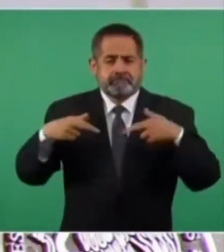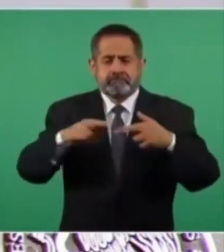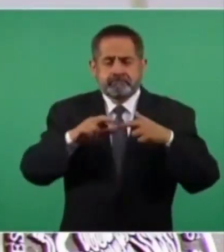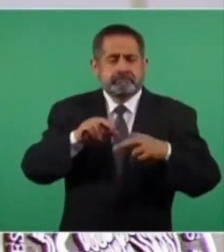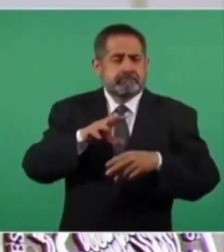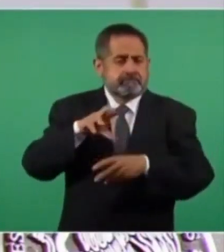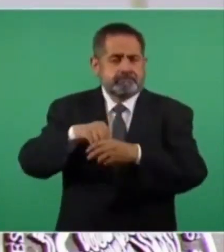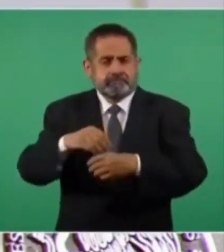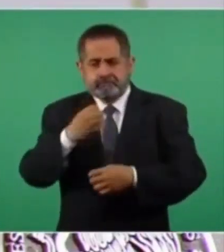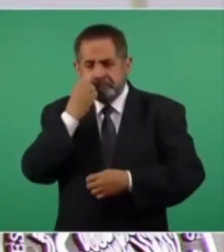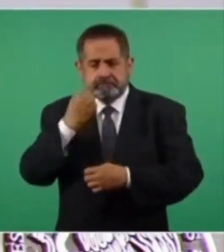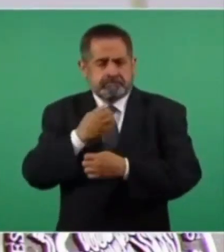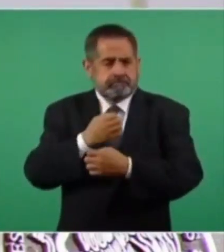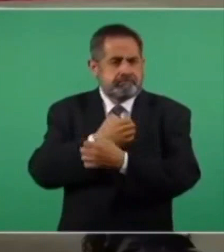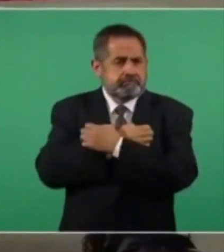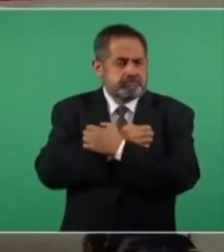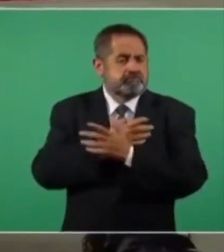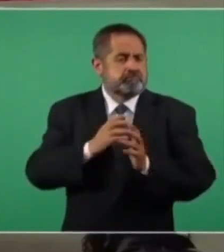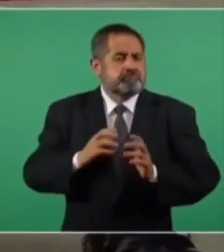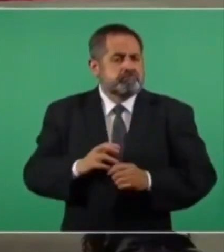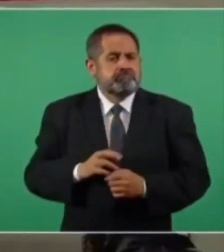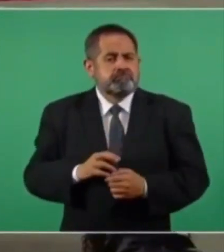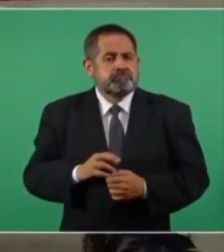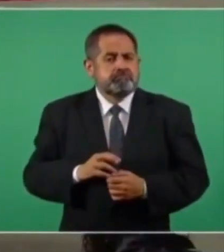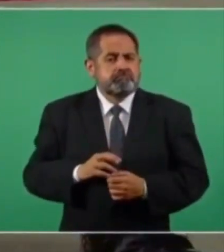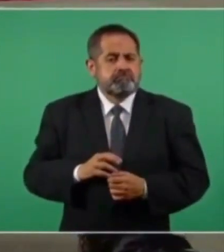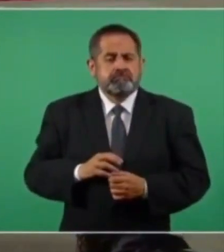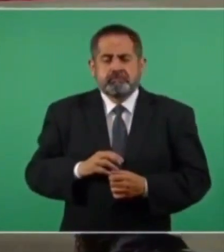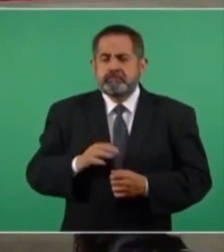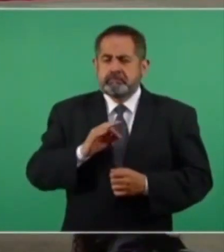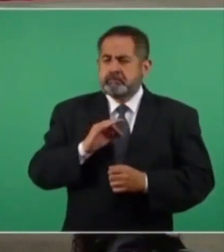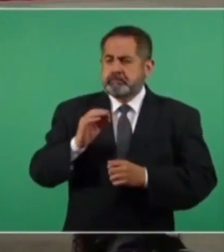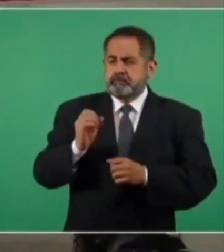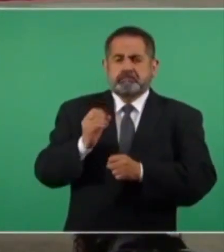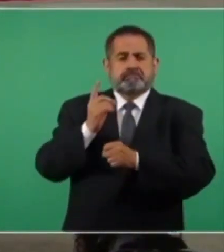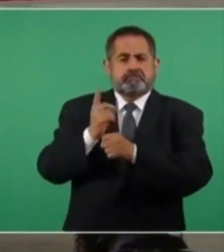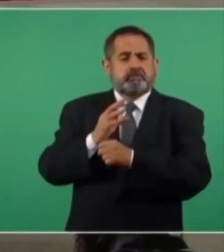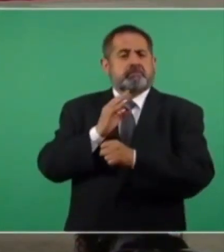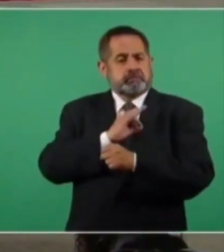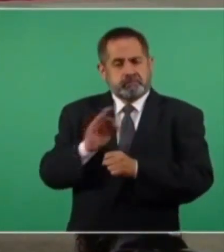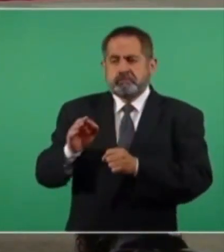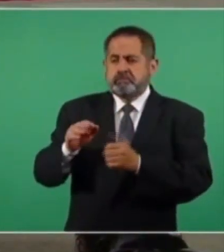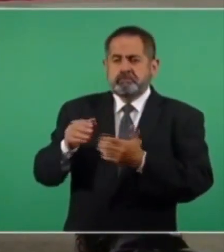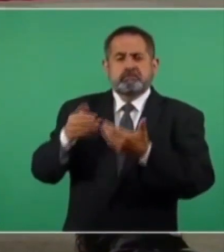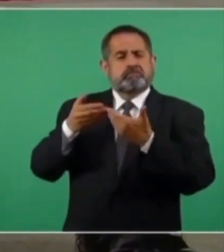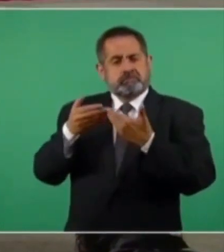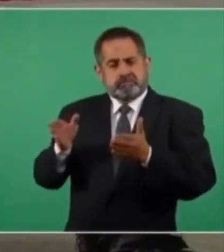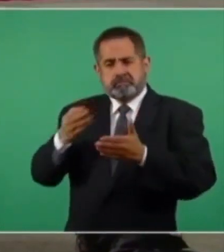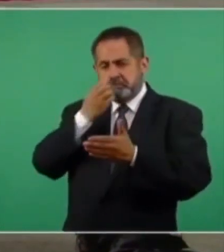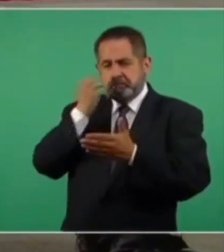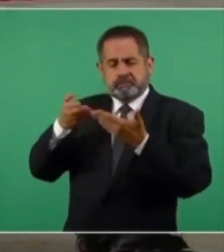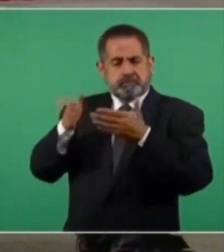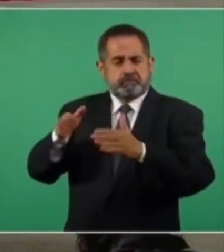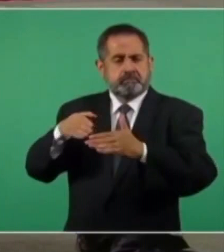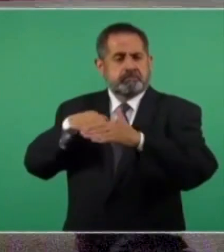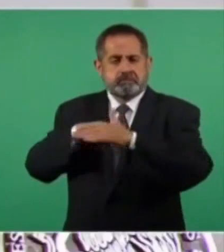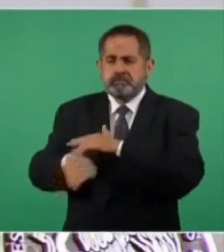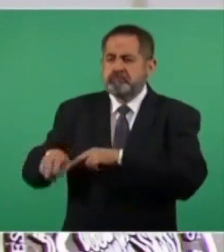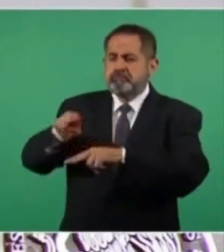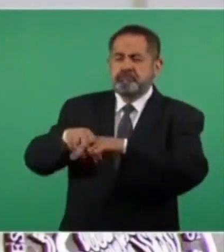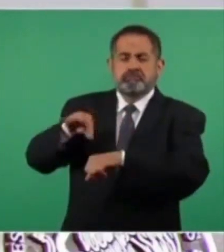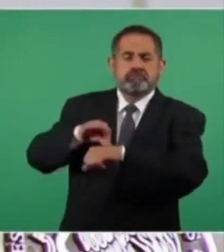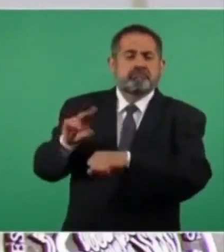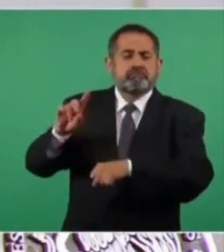educativo y ya tendremos la posibilidad y la gran oportunidad de ya ingresar y regresar a las escuelas el 7